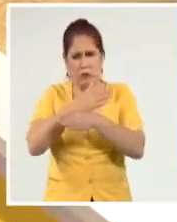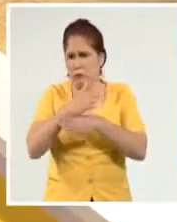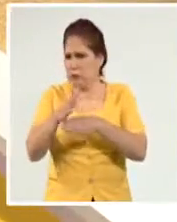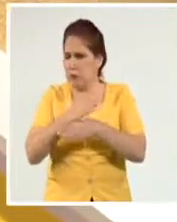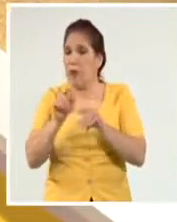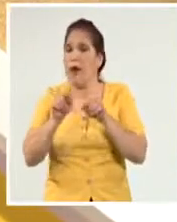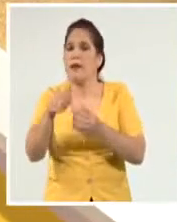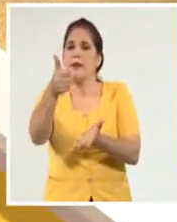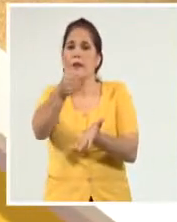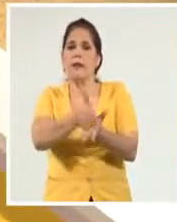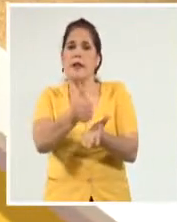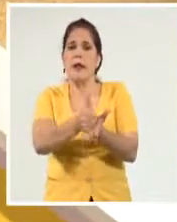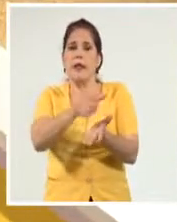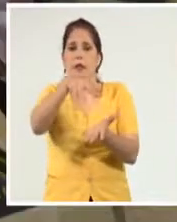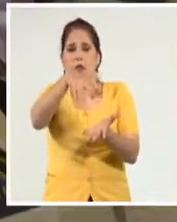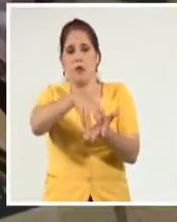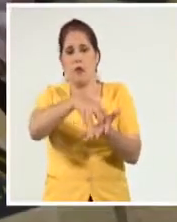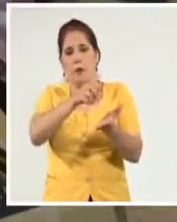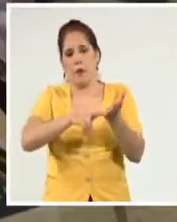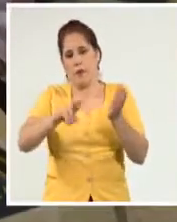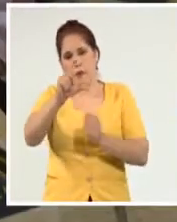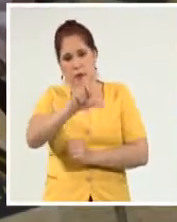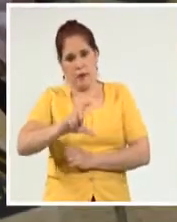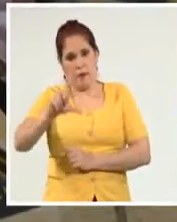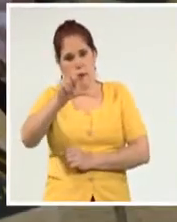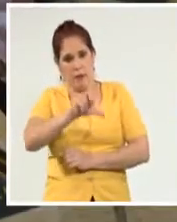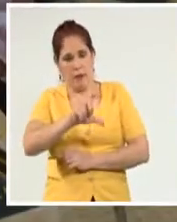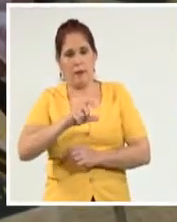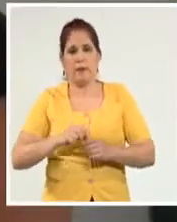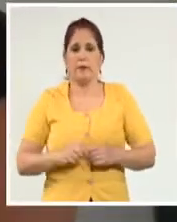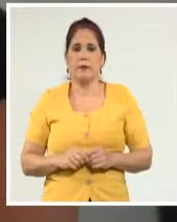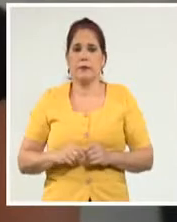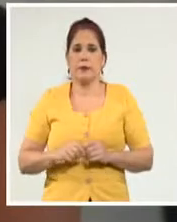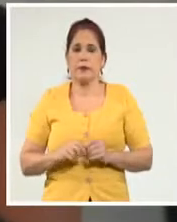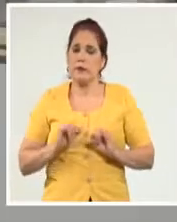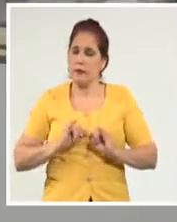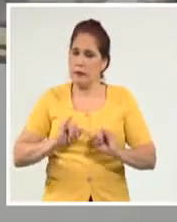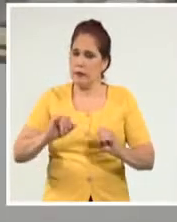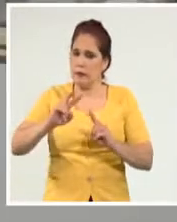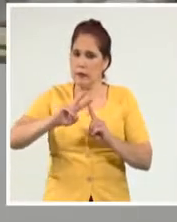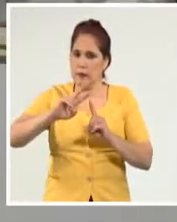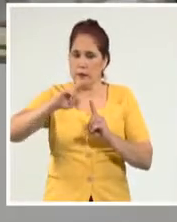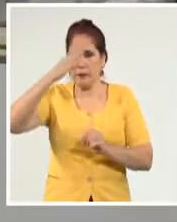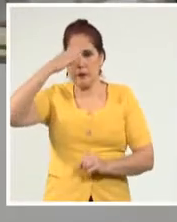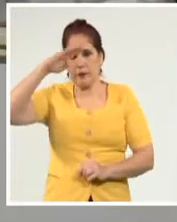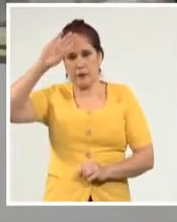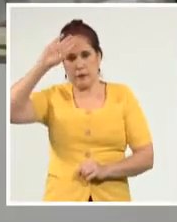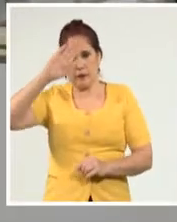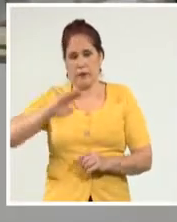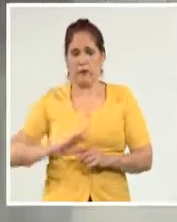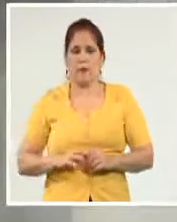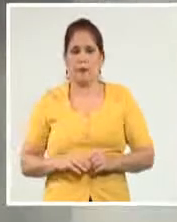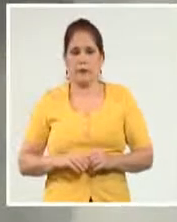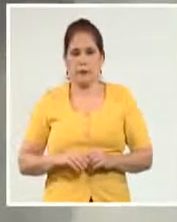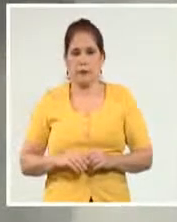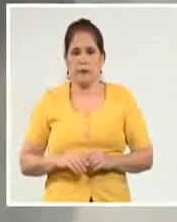tendrán como sede la ciudad de Camagüey. Gabriela Sánchez y Leti Alvarado, Sistema Informativo de la Televisión Cubana.